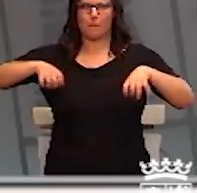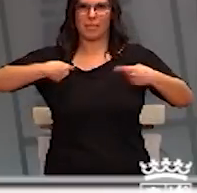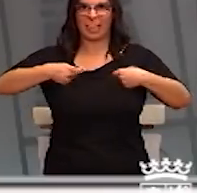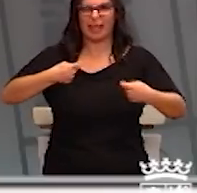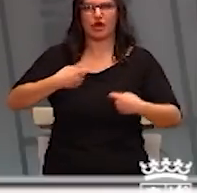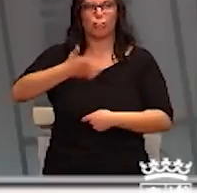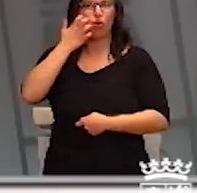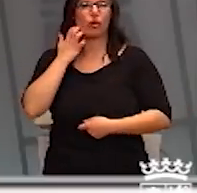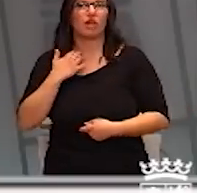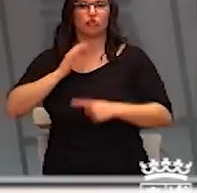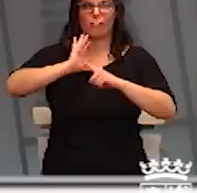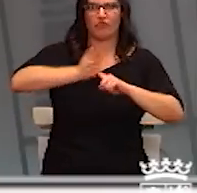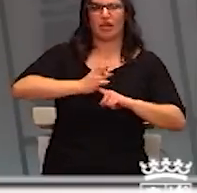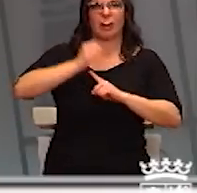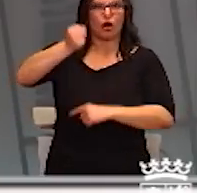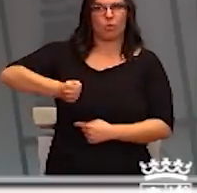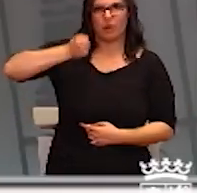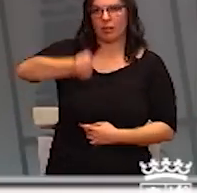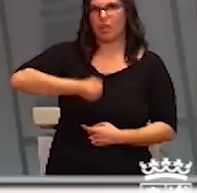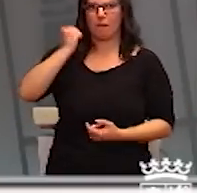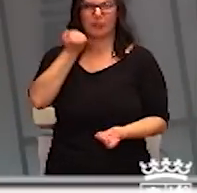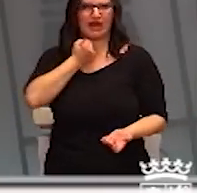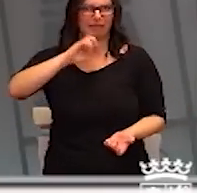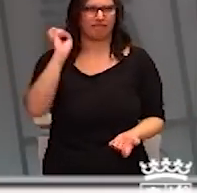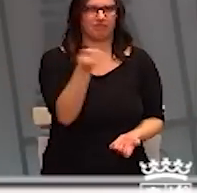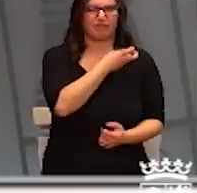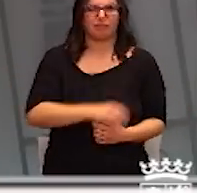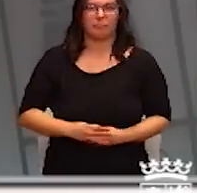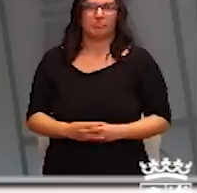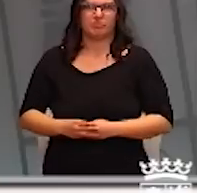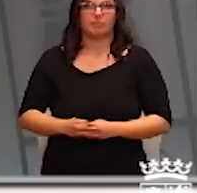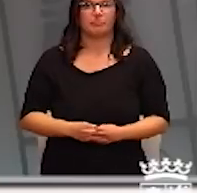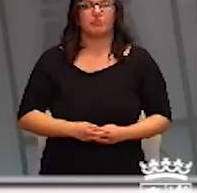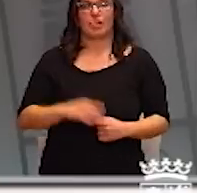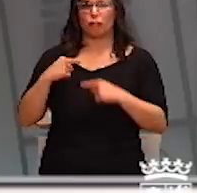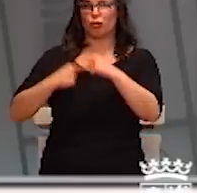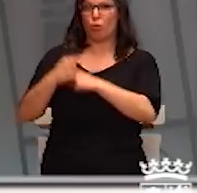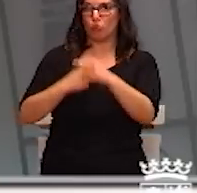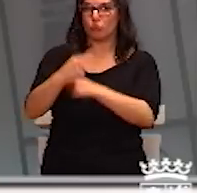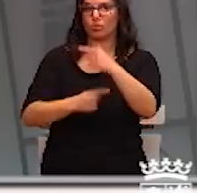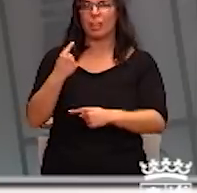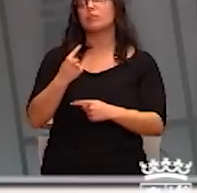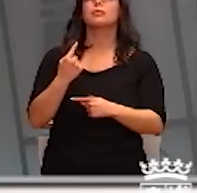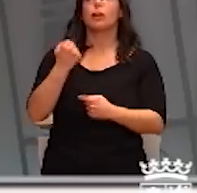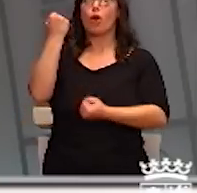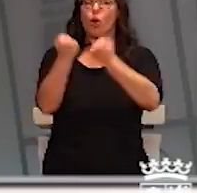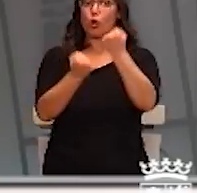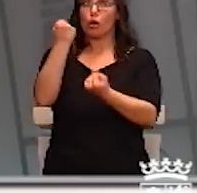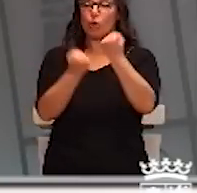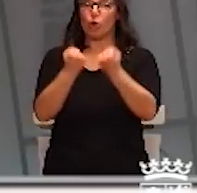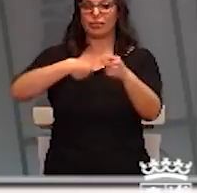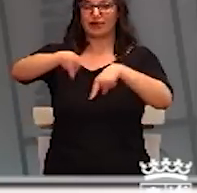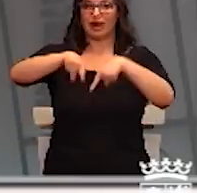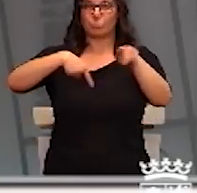ferias, romerías, matanzas y similares. Se procederá a la desinfección diaria de los vehículos destinados al